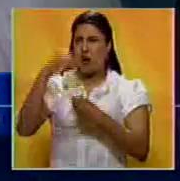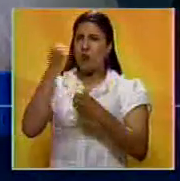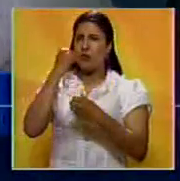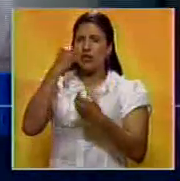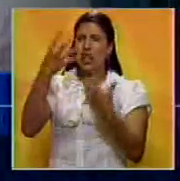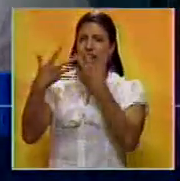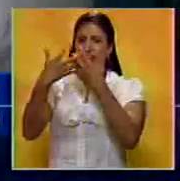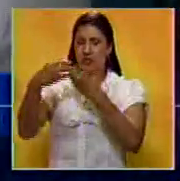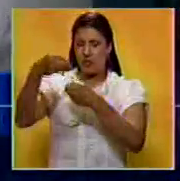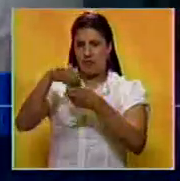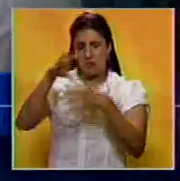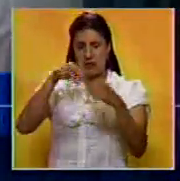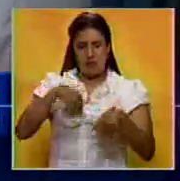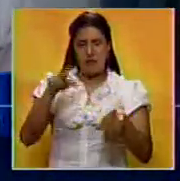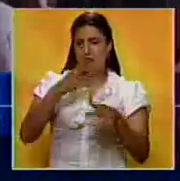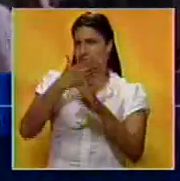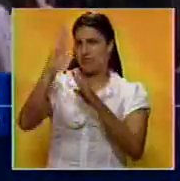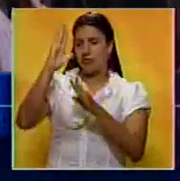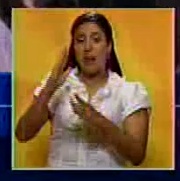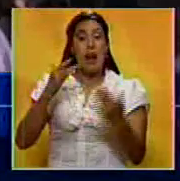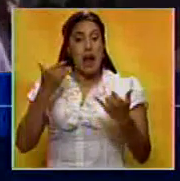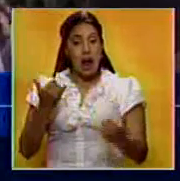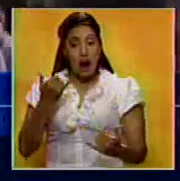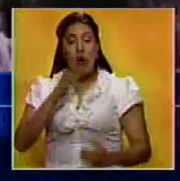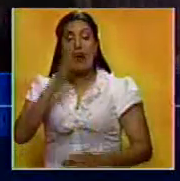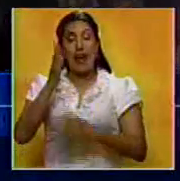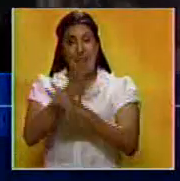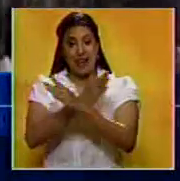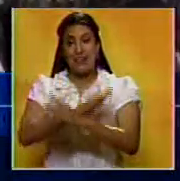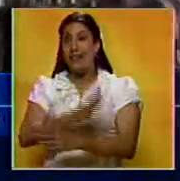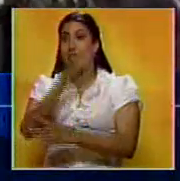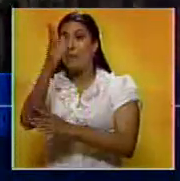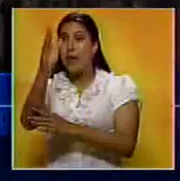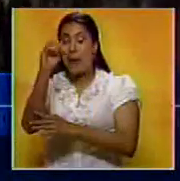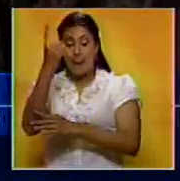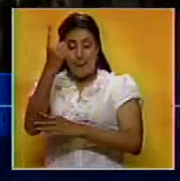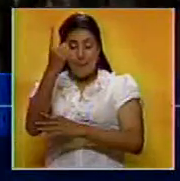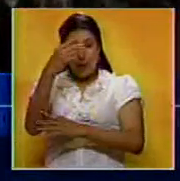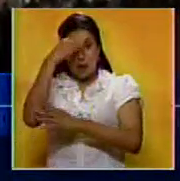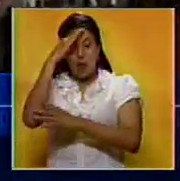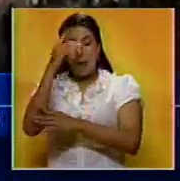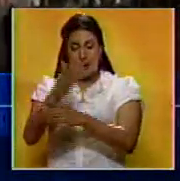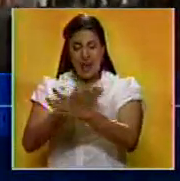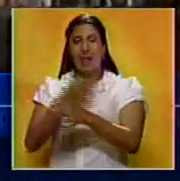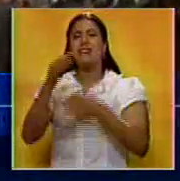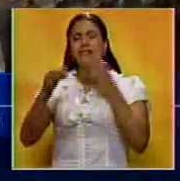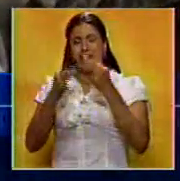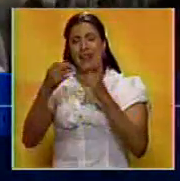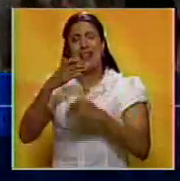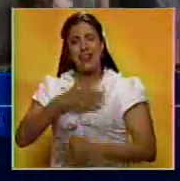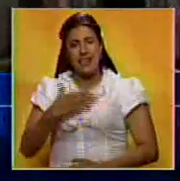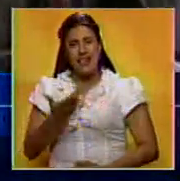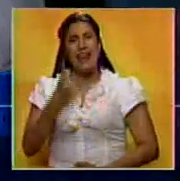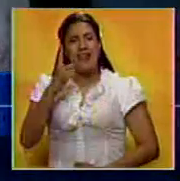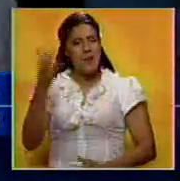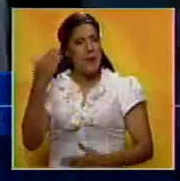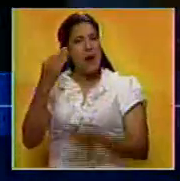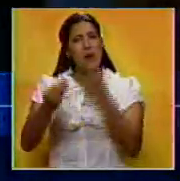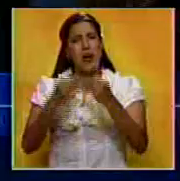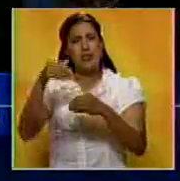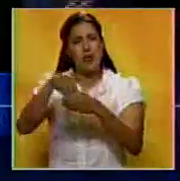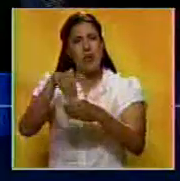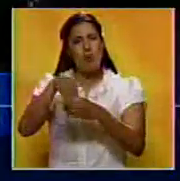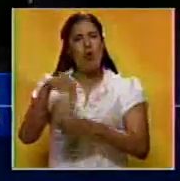de Estados Unidos en los asuntos internos del país. Antes de viajar a La Habana, el primer mandatario expresó su deseo de que se realicen